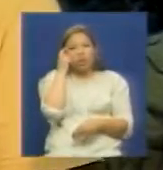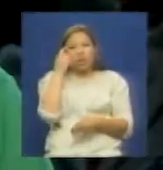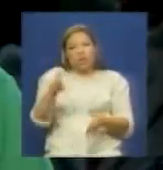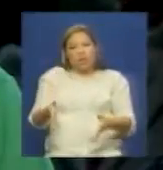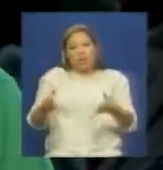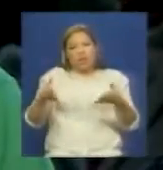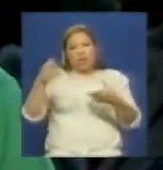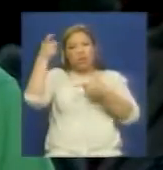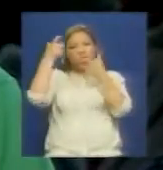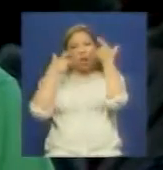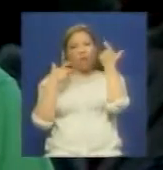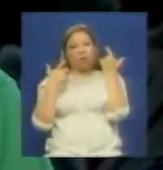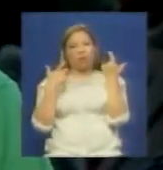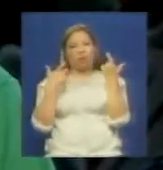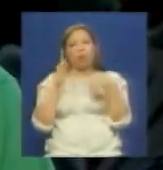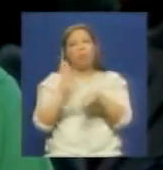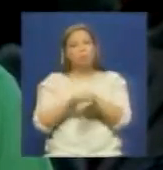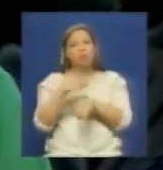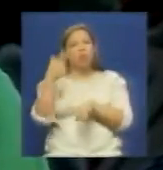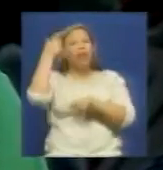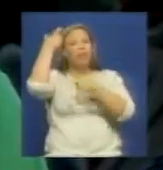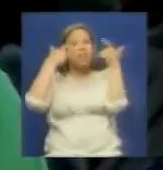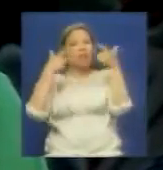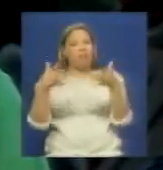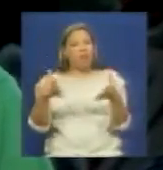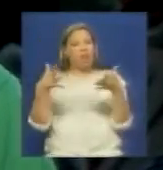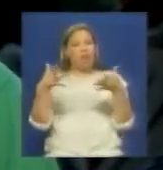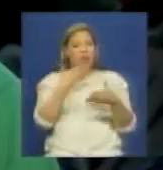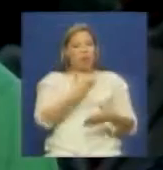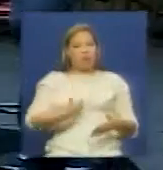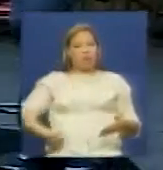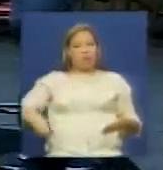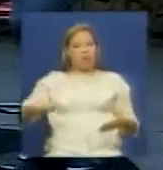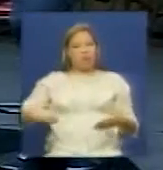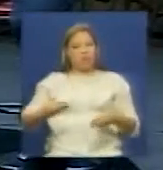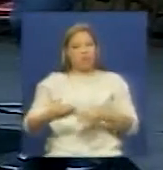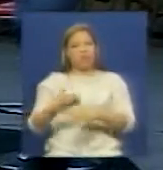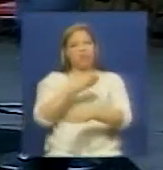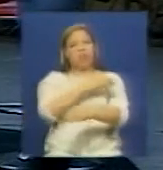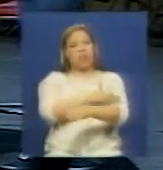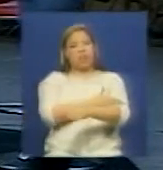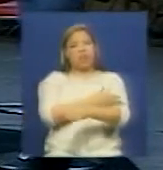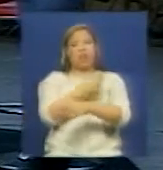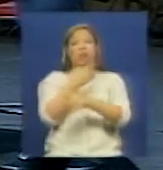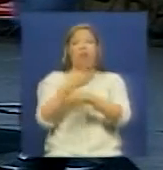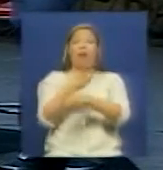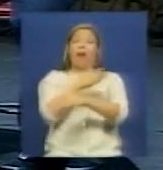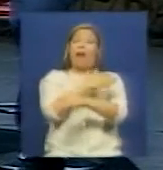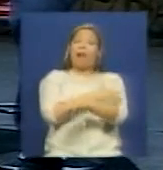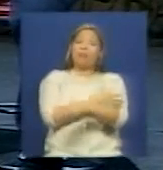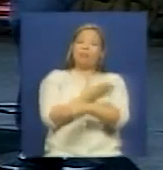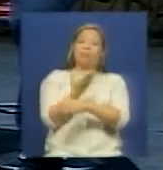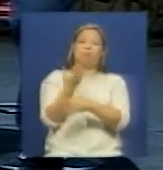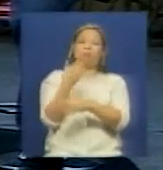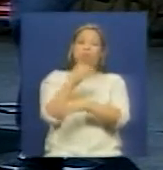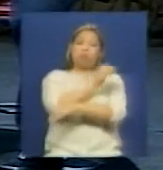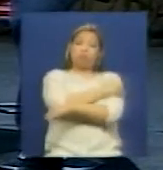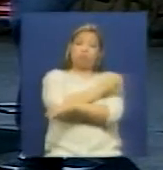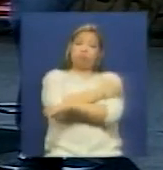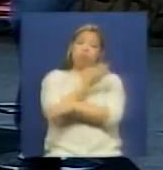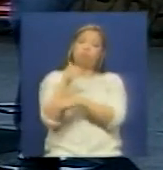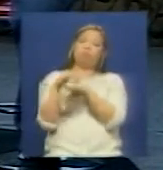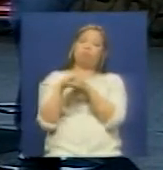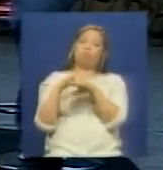del comandante Chávez en el año 98 por supuesto tanto la parroquia 23 de enero como otras parroquias en Caracas y a nivel